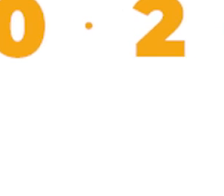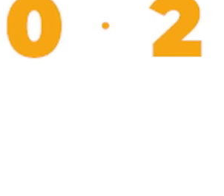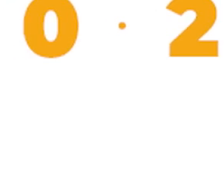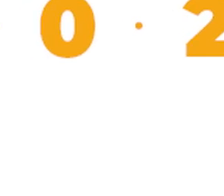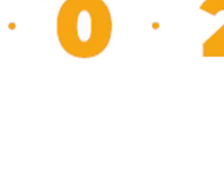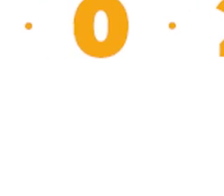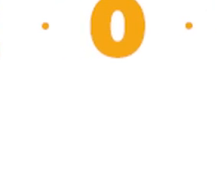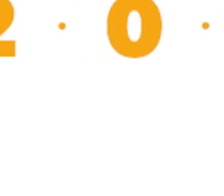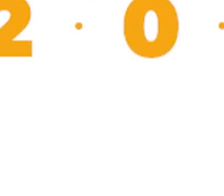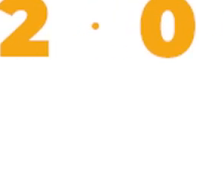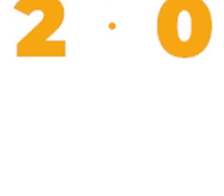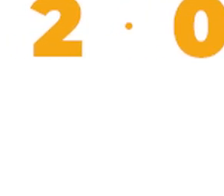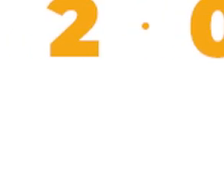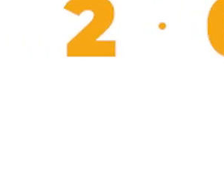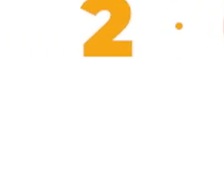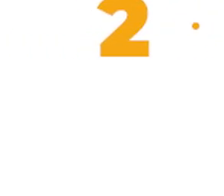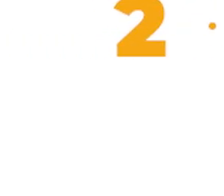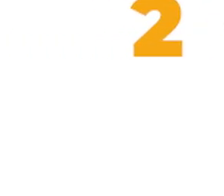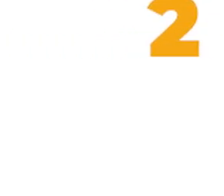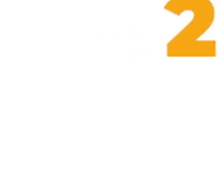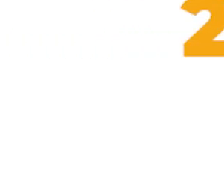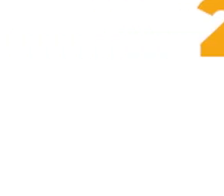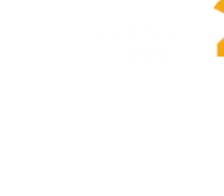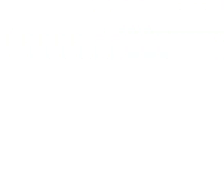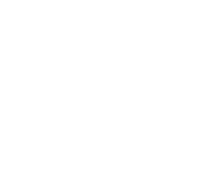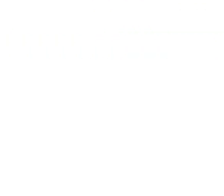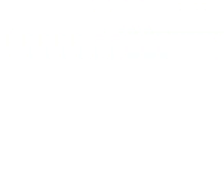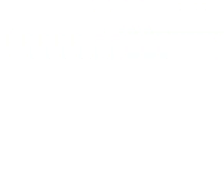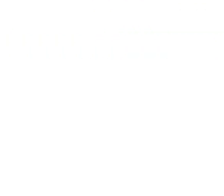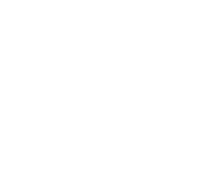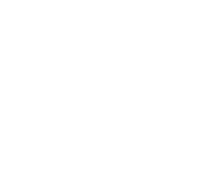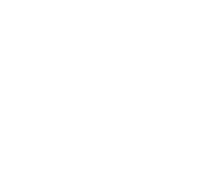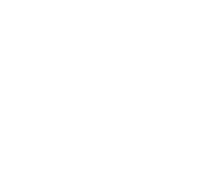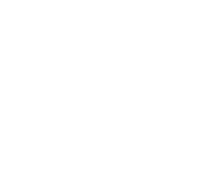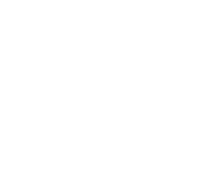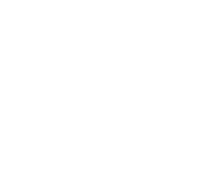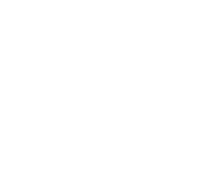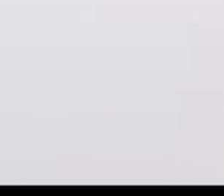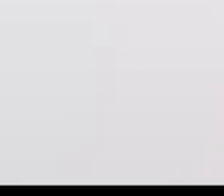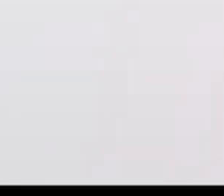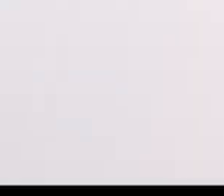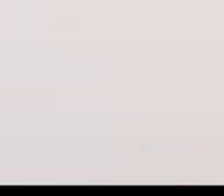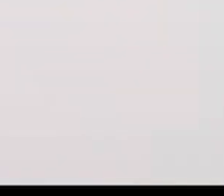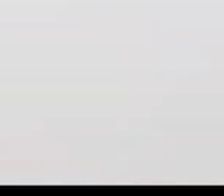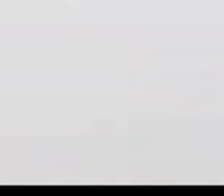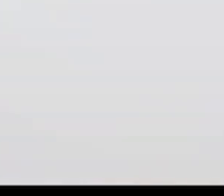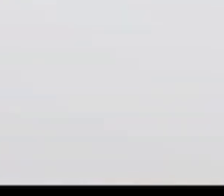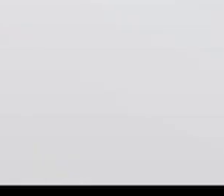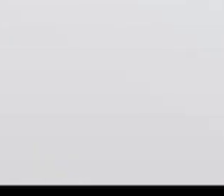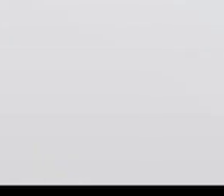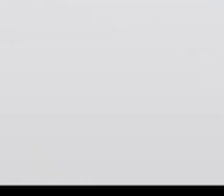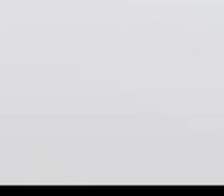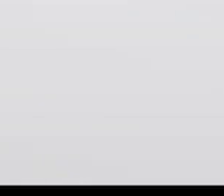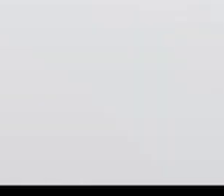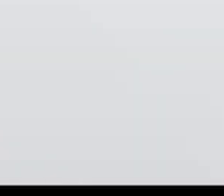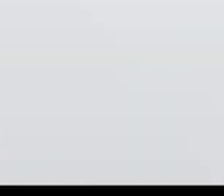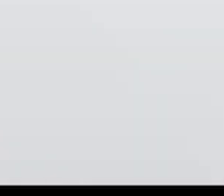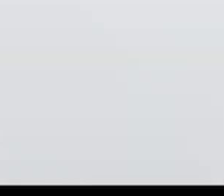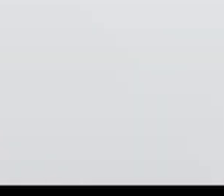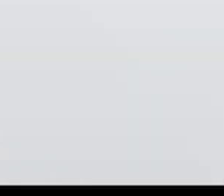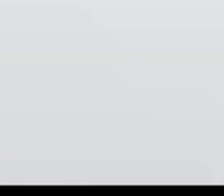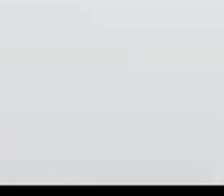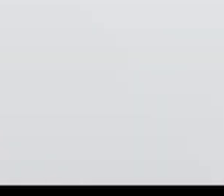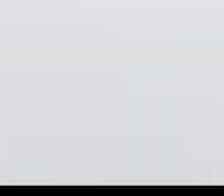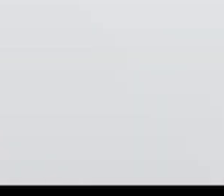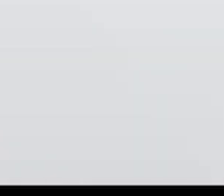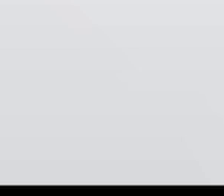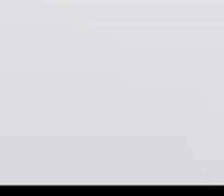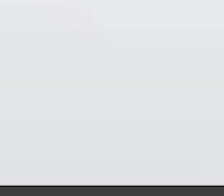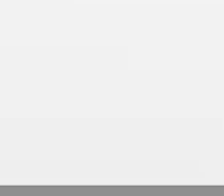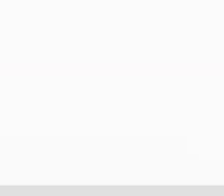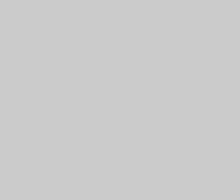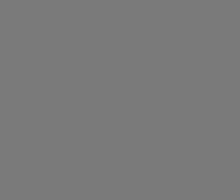que